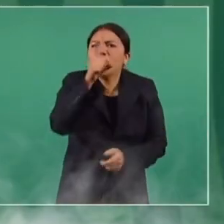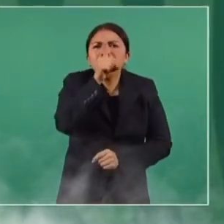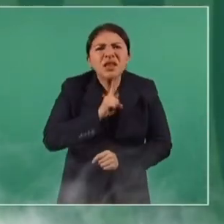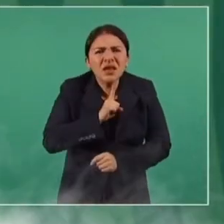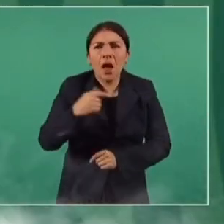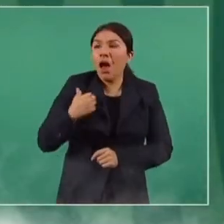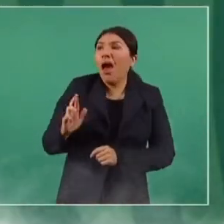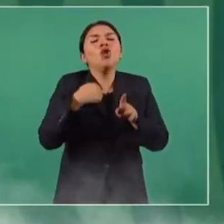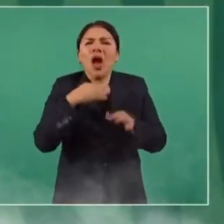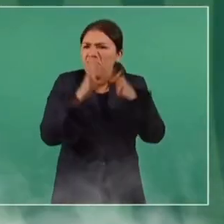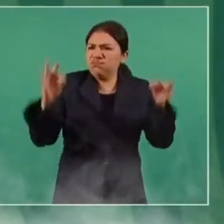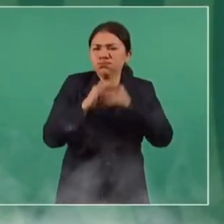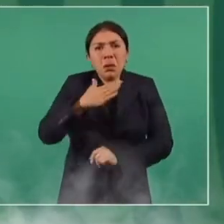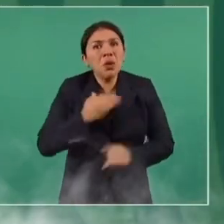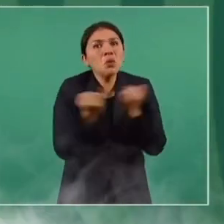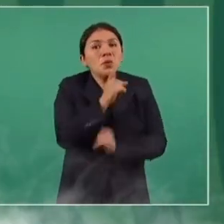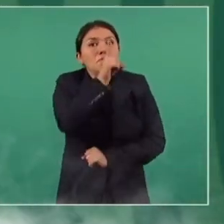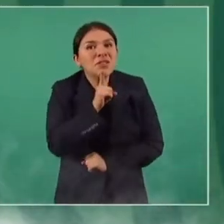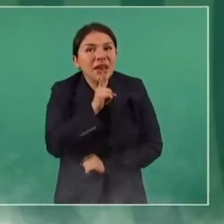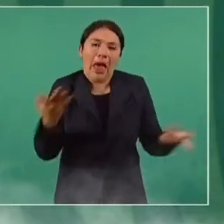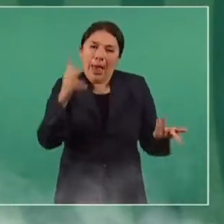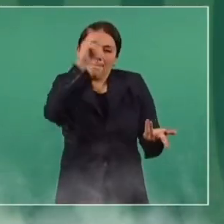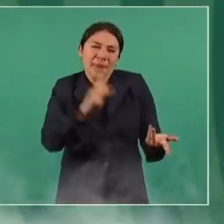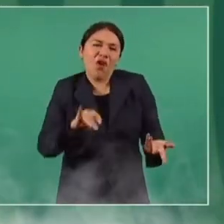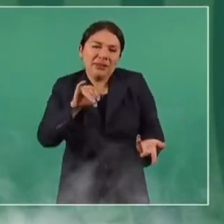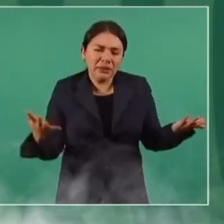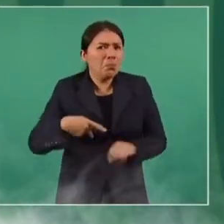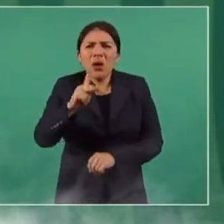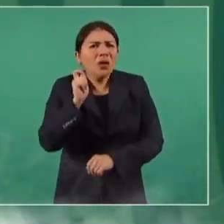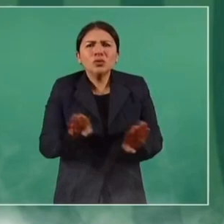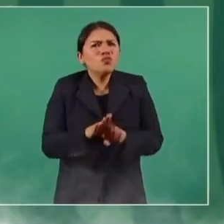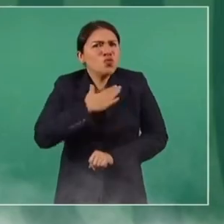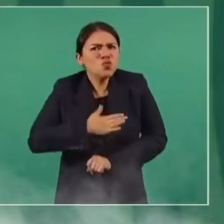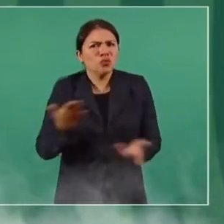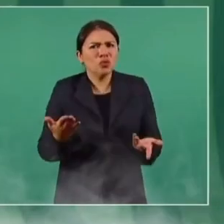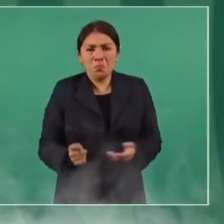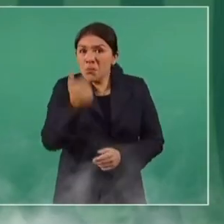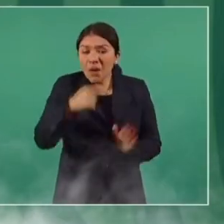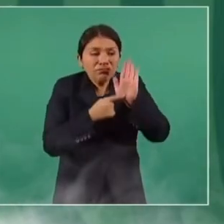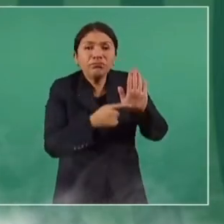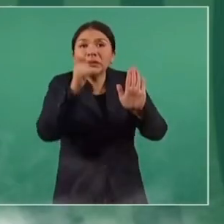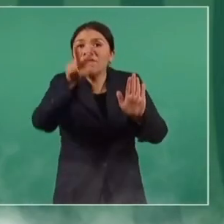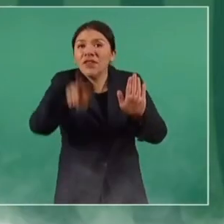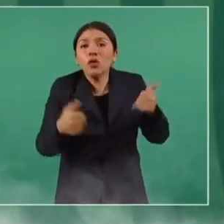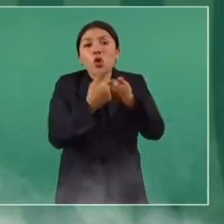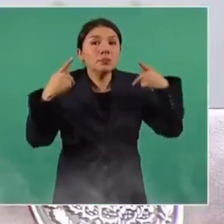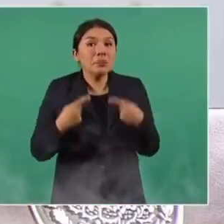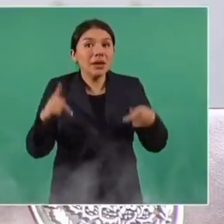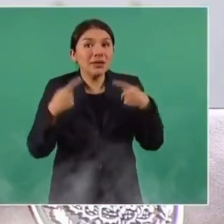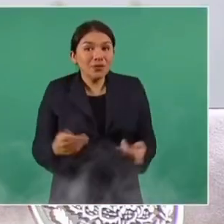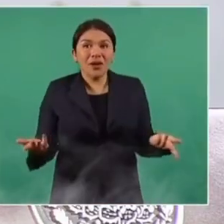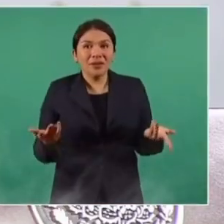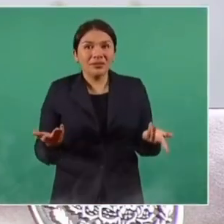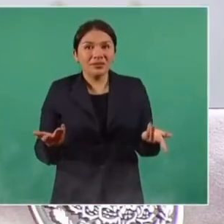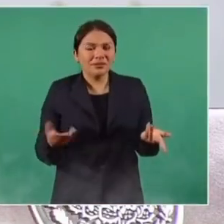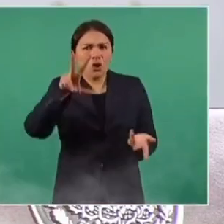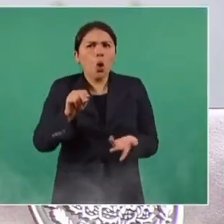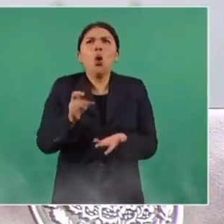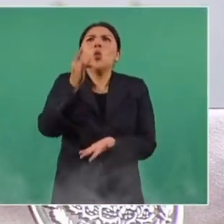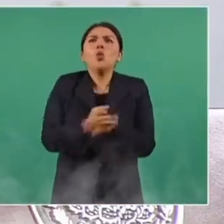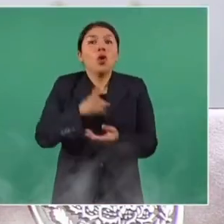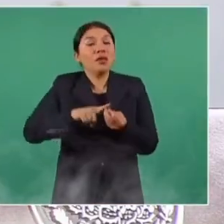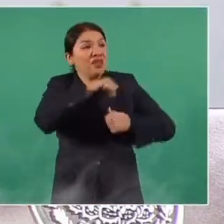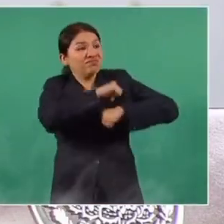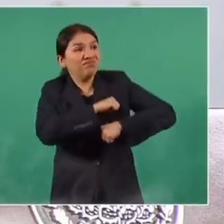mentira con otra mentira, pero es un ejercicio democrático. Hay que poner por delante la verdad y hay que respetar a la gente, pero no solo a las